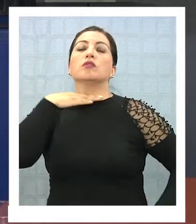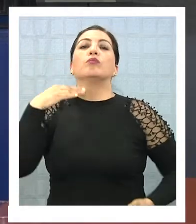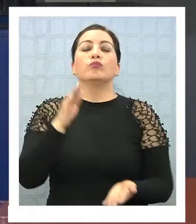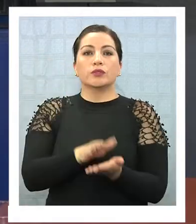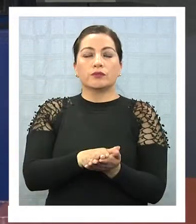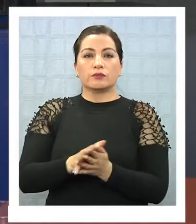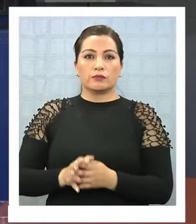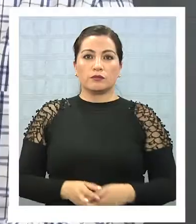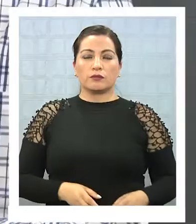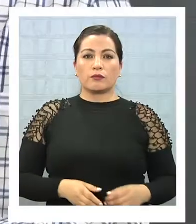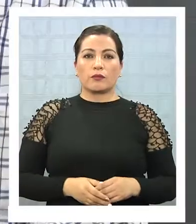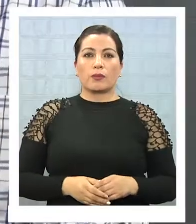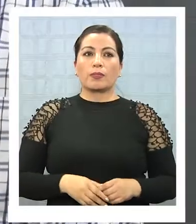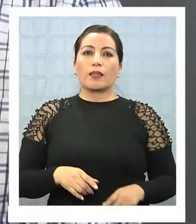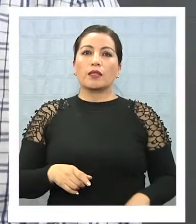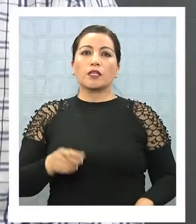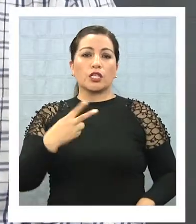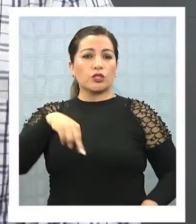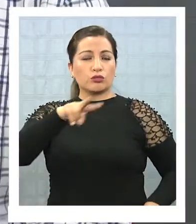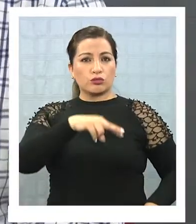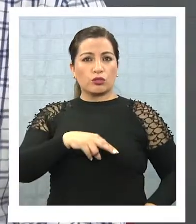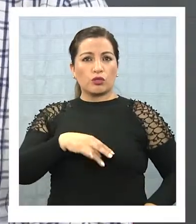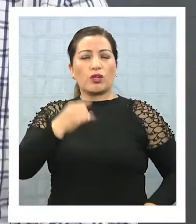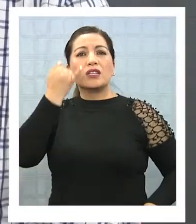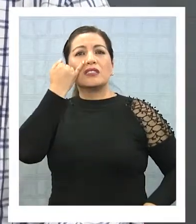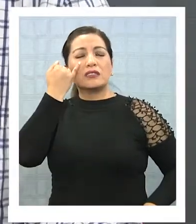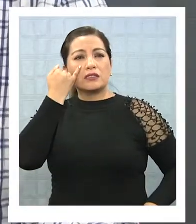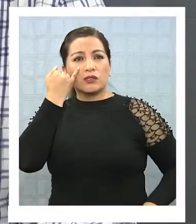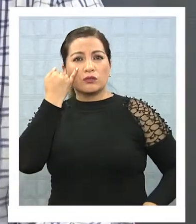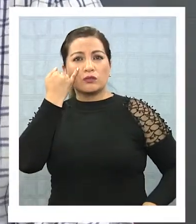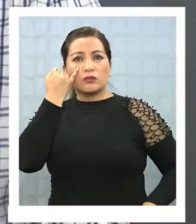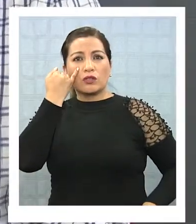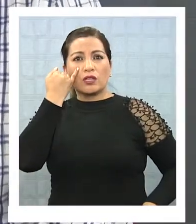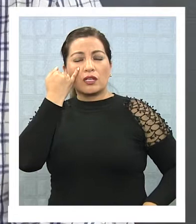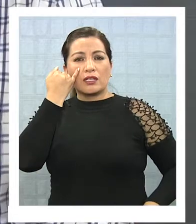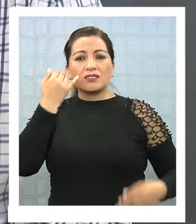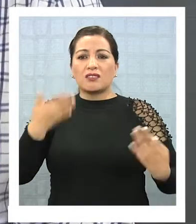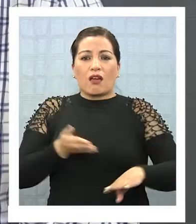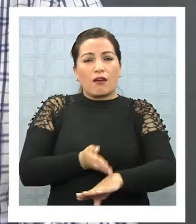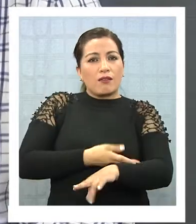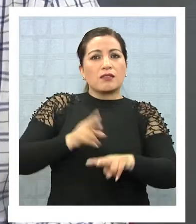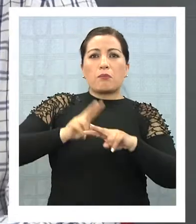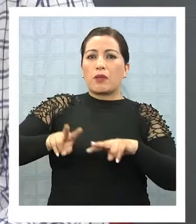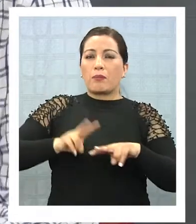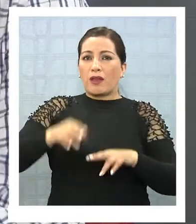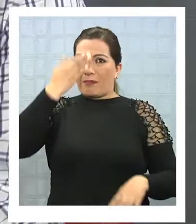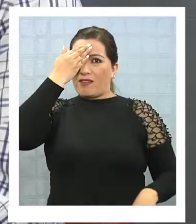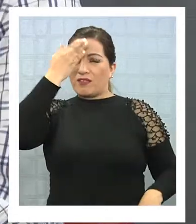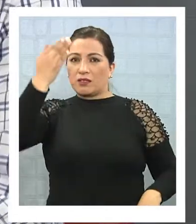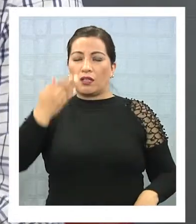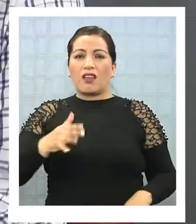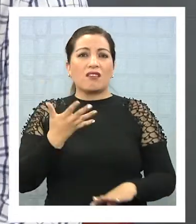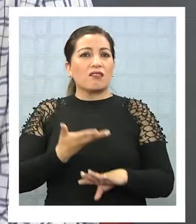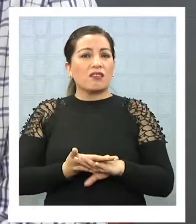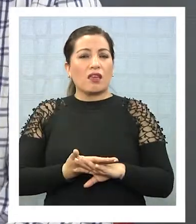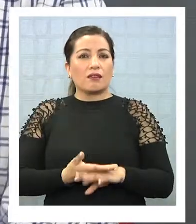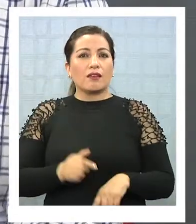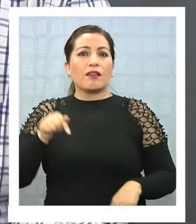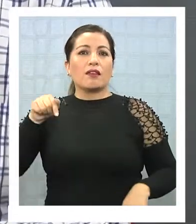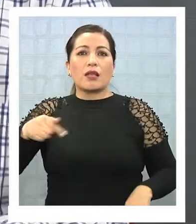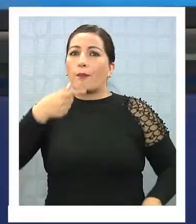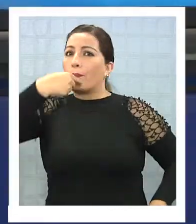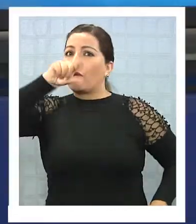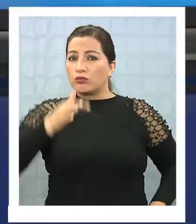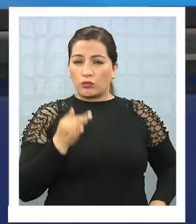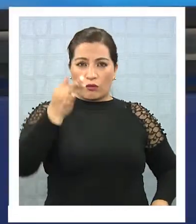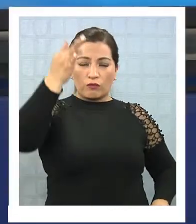incendio forestal. ¿Y la institucionalidad que tenemos en nuestro país? ¿Está, digamos, preparada para enfrentar lo que viene, lo que viene en este siglo XXI, o